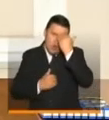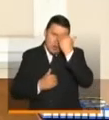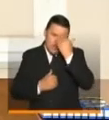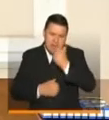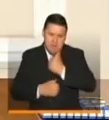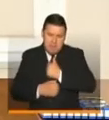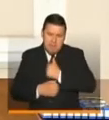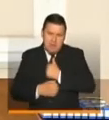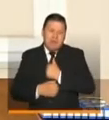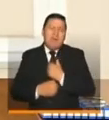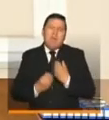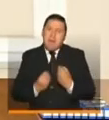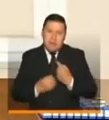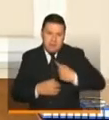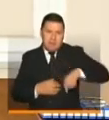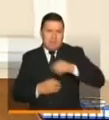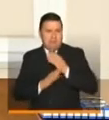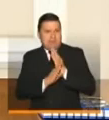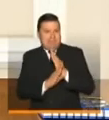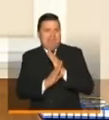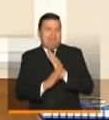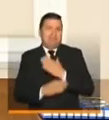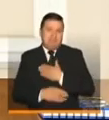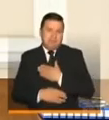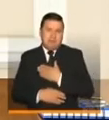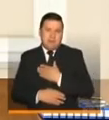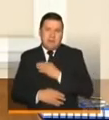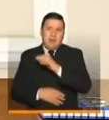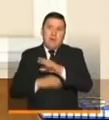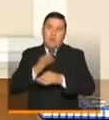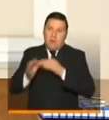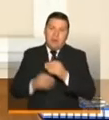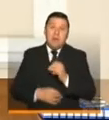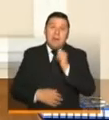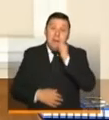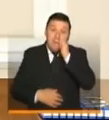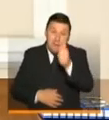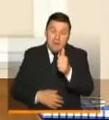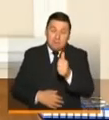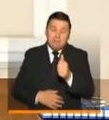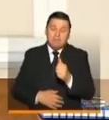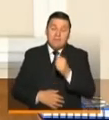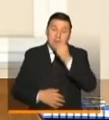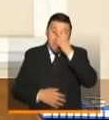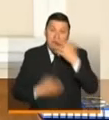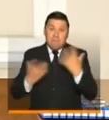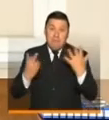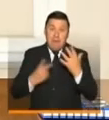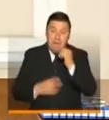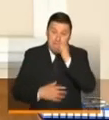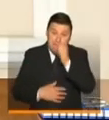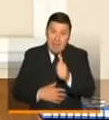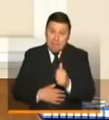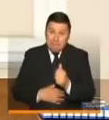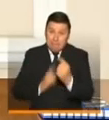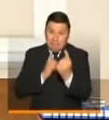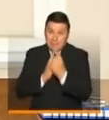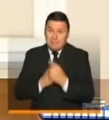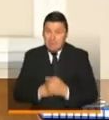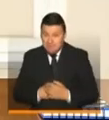de cada uno de nosotros, para que protegiéndonos, protejamos a los demás. Mañana estaremos en Facebook Live, así que